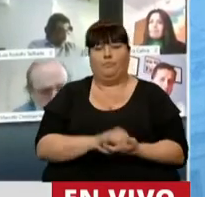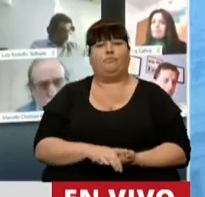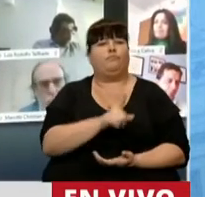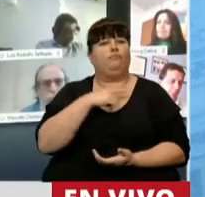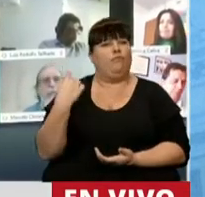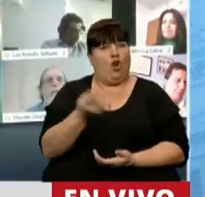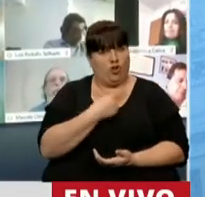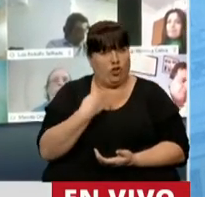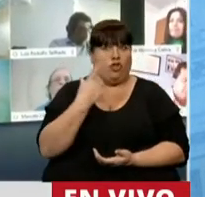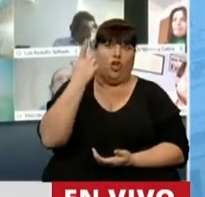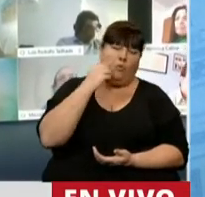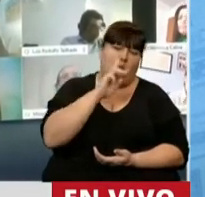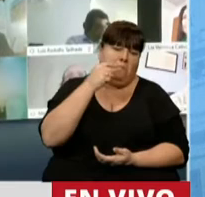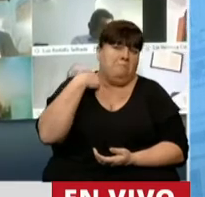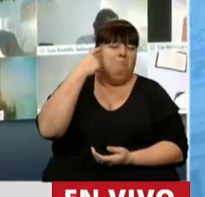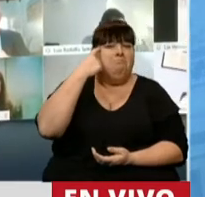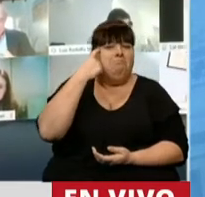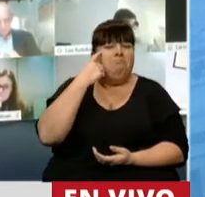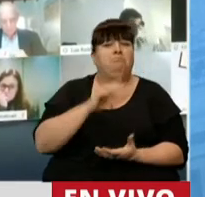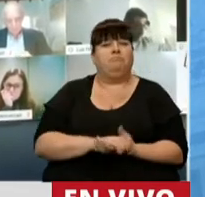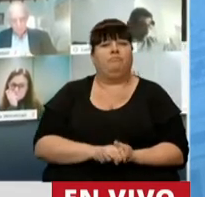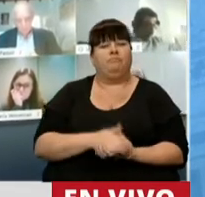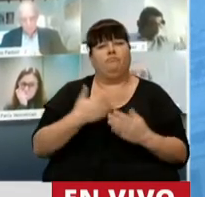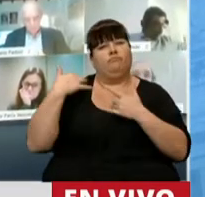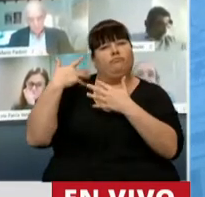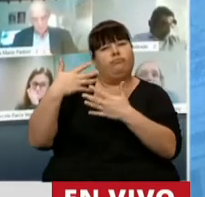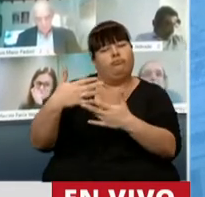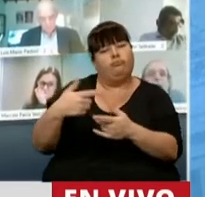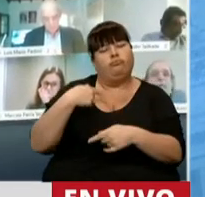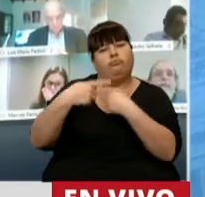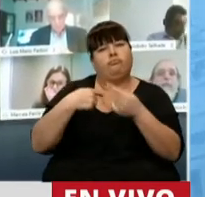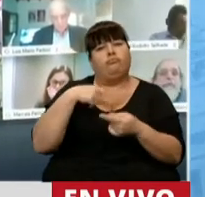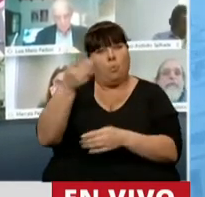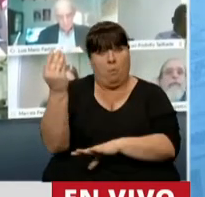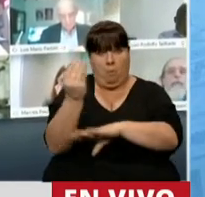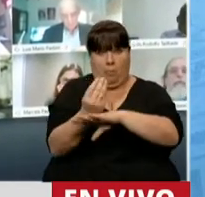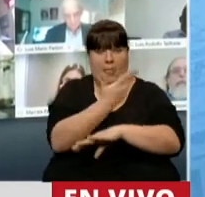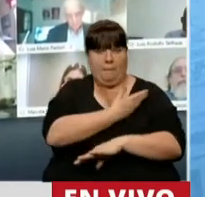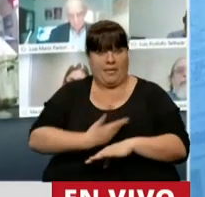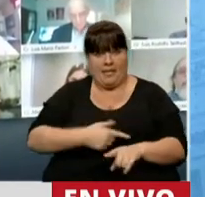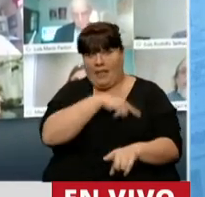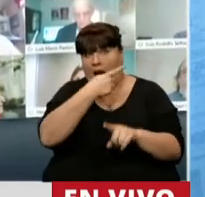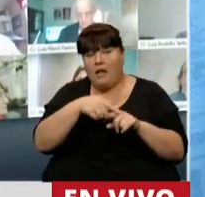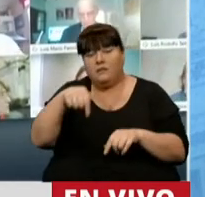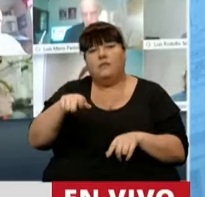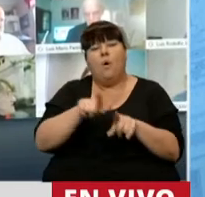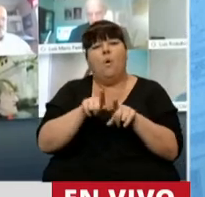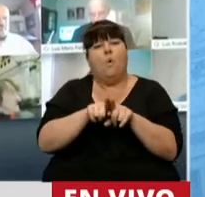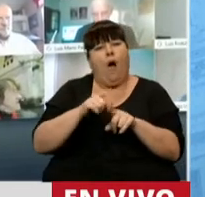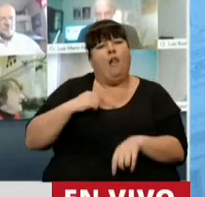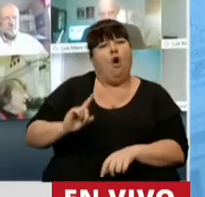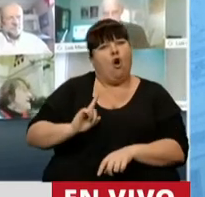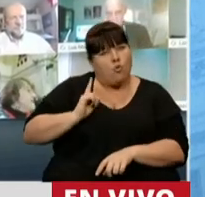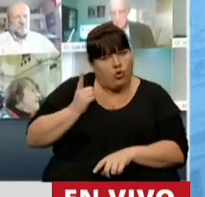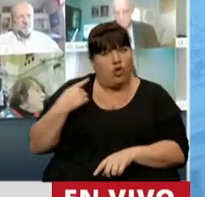Nosotros, nosotras, y creo que por lo que venimos escuchando desde que usted asumió esta presidencia, estamos muy